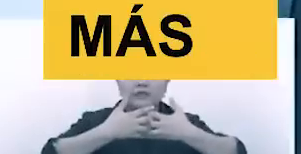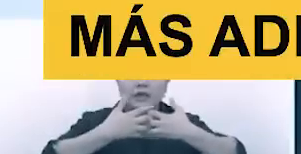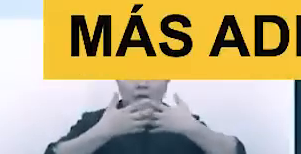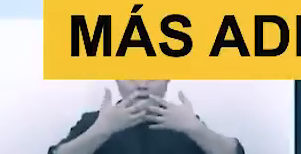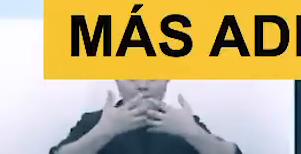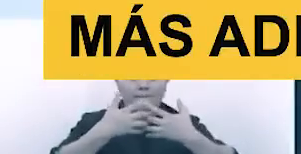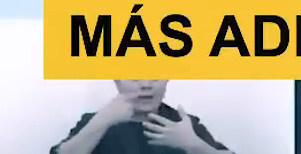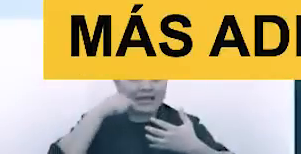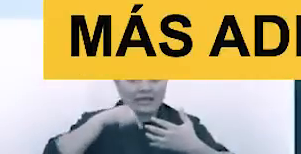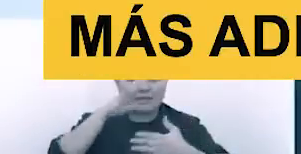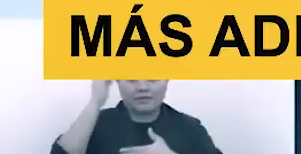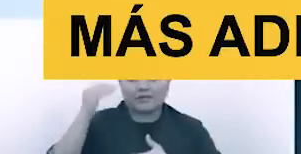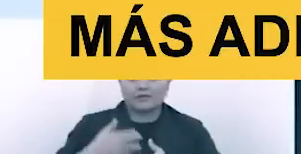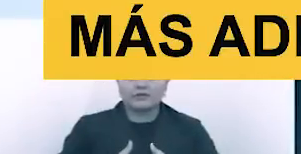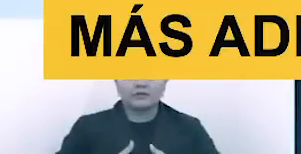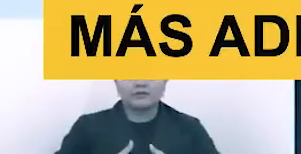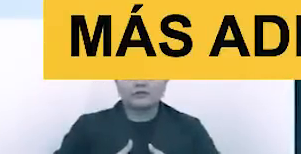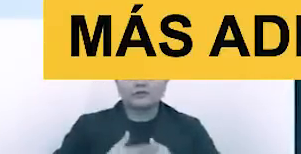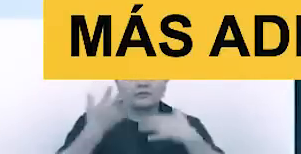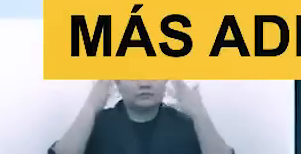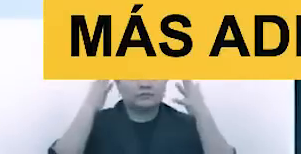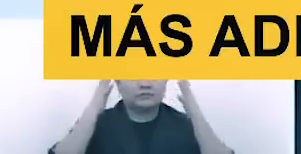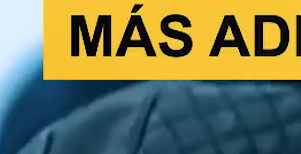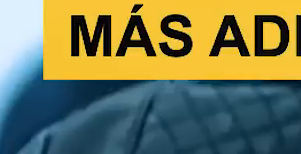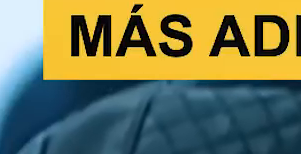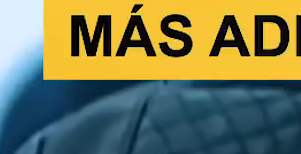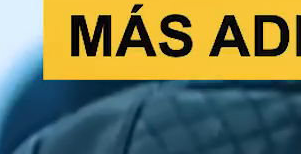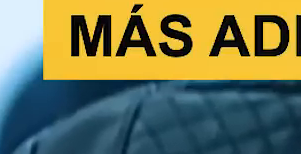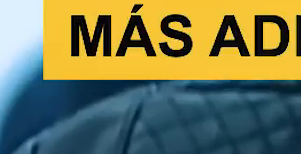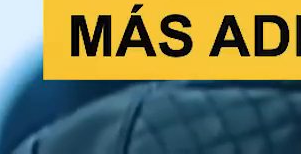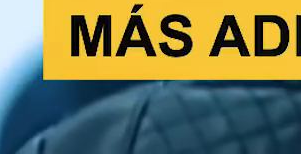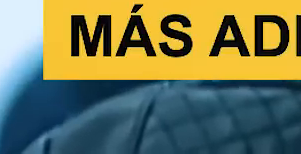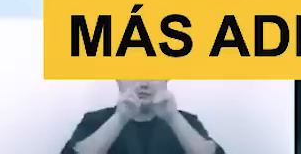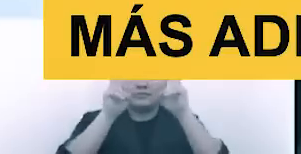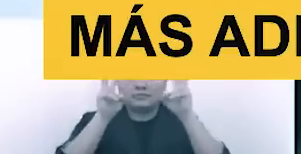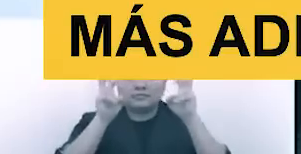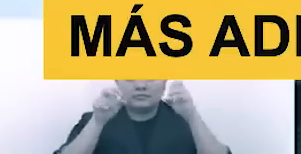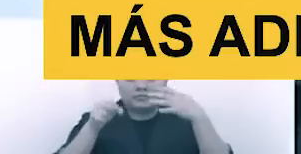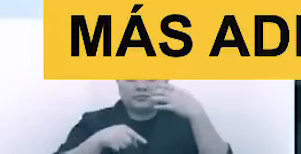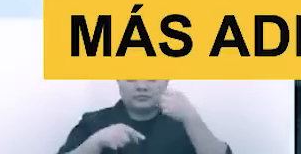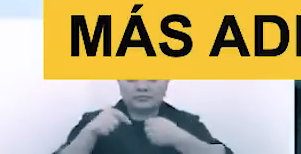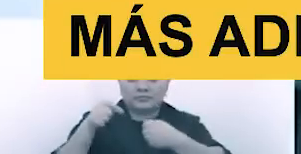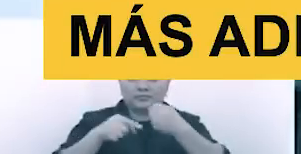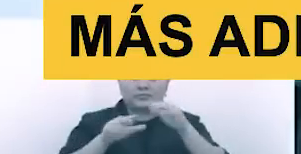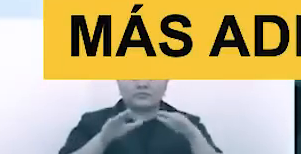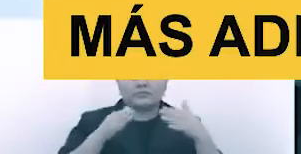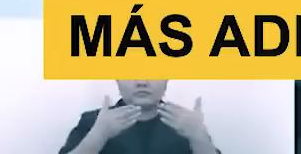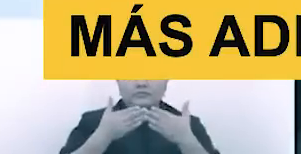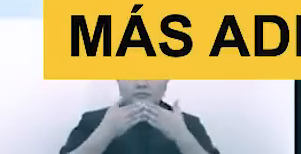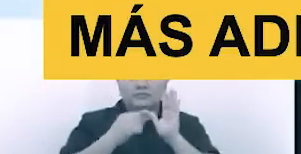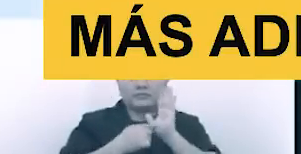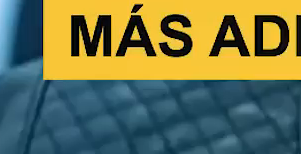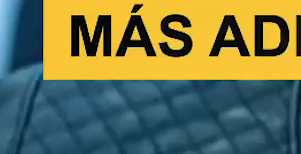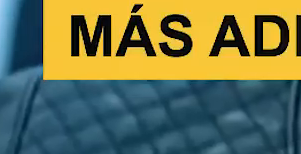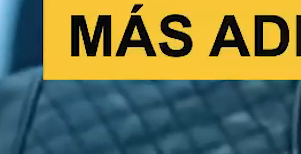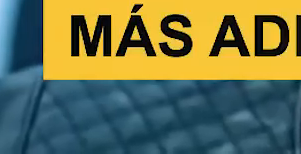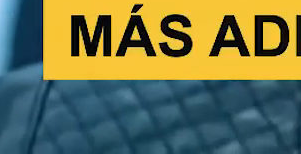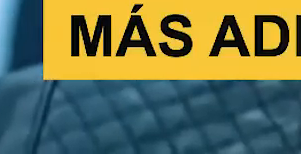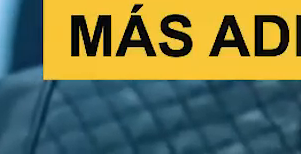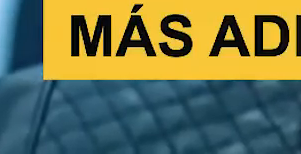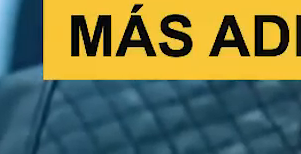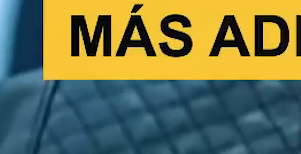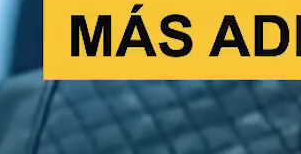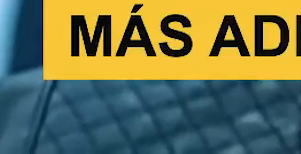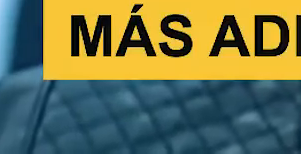Quiero felicitar al gobierno y al oficialismo porque han hecho historia, porque ha sido notoria la incapacidad. Tres